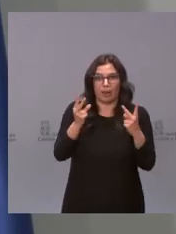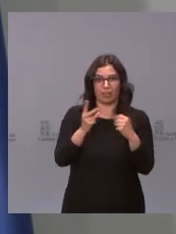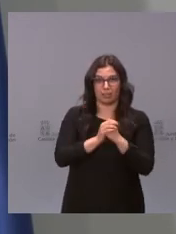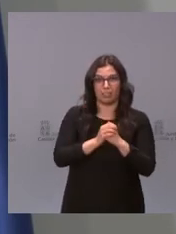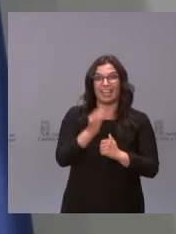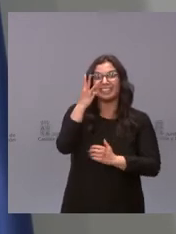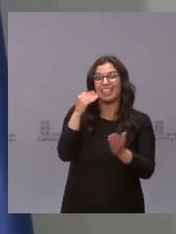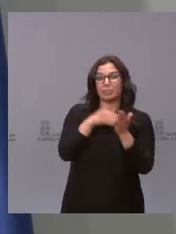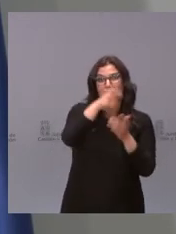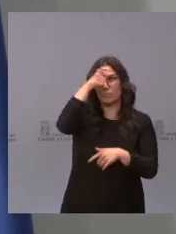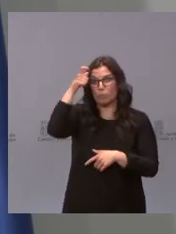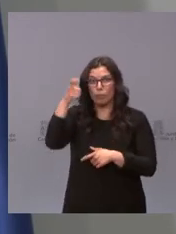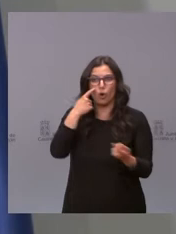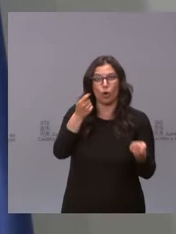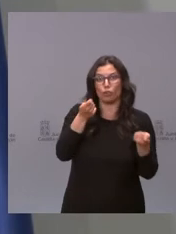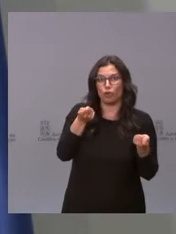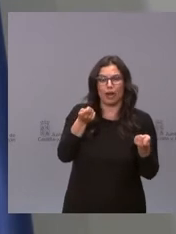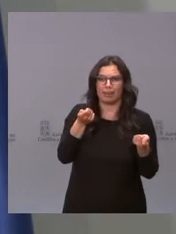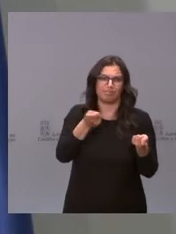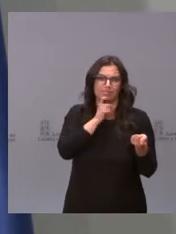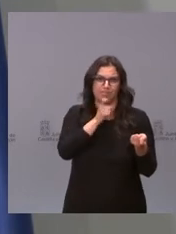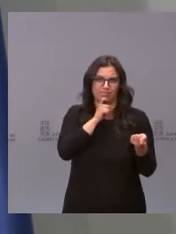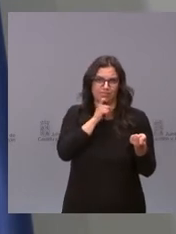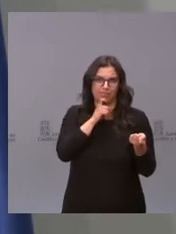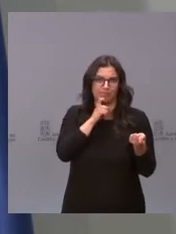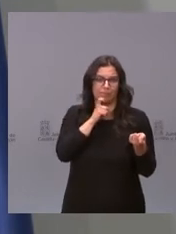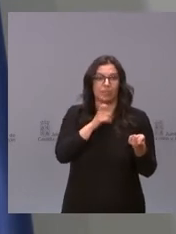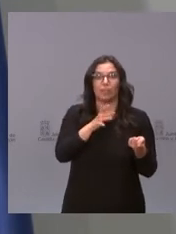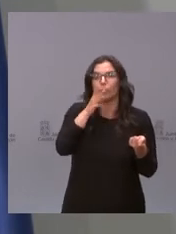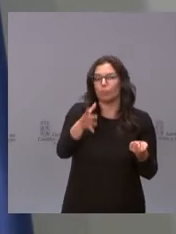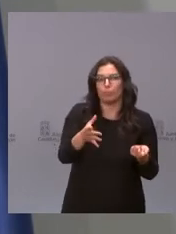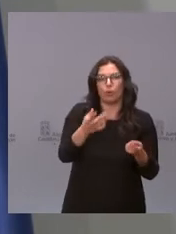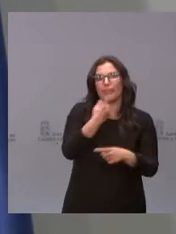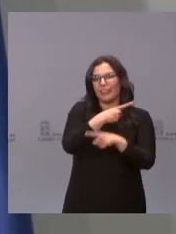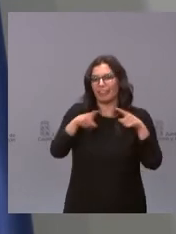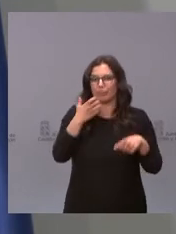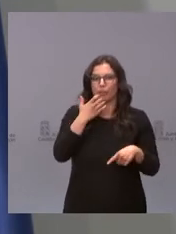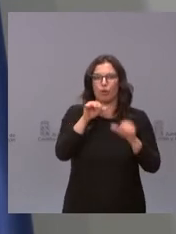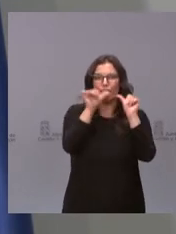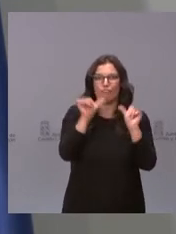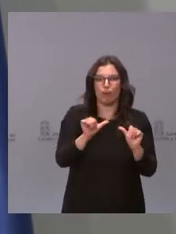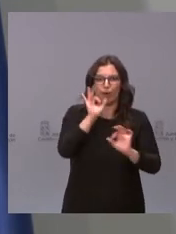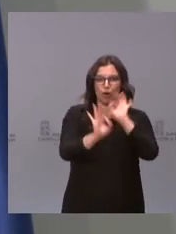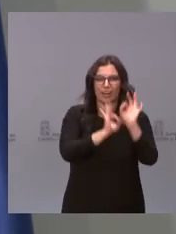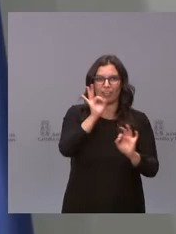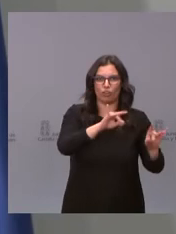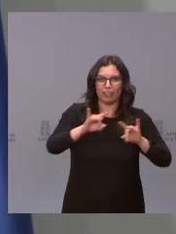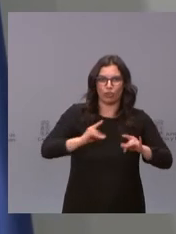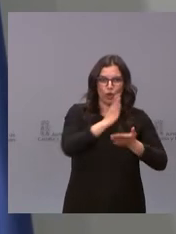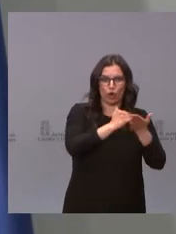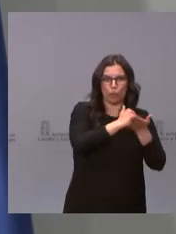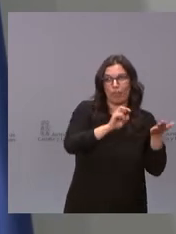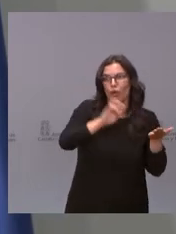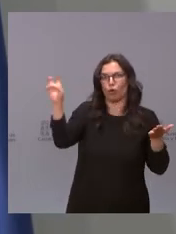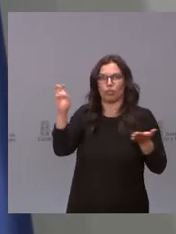difíciles de manejar. Insisto, no es lo mismo la composición municipal y geográfica de esta comunidad que la de otras comunidades que tienen